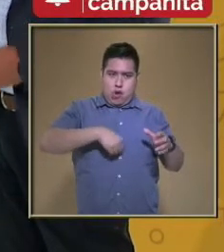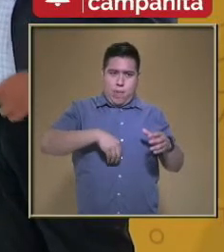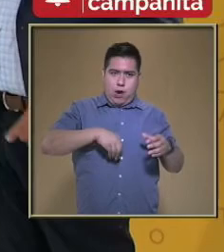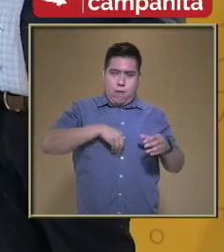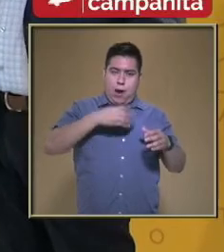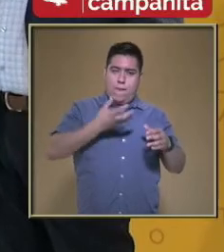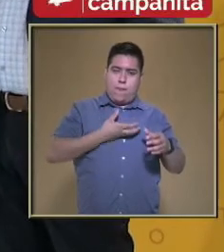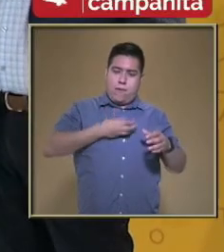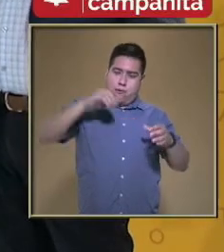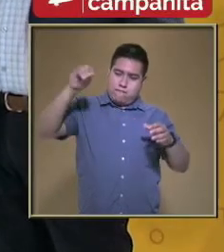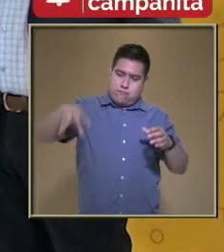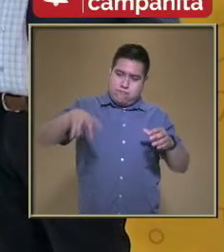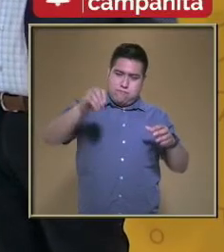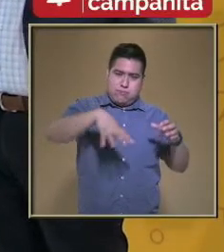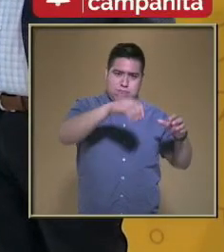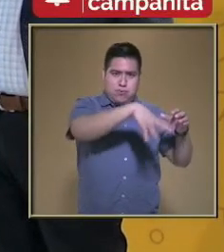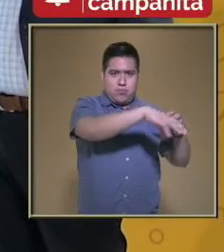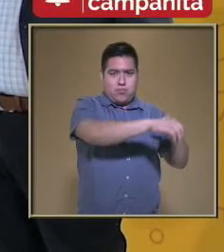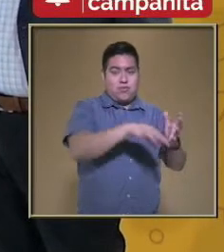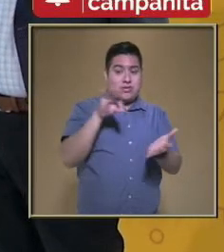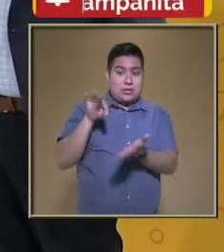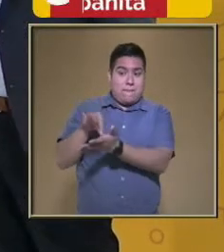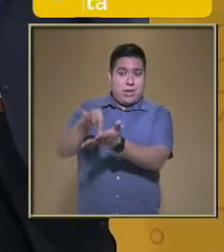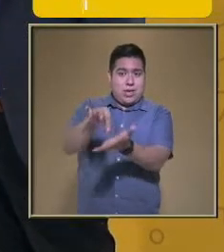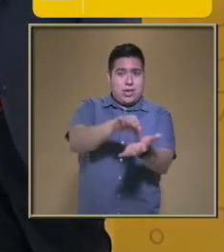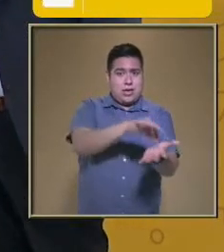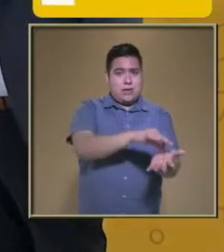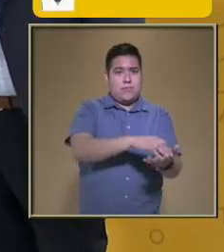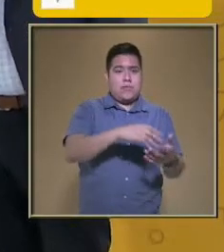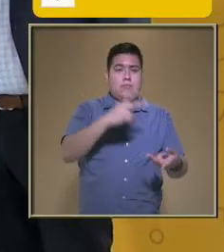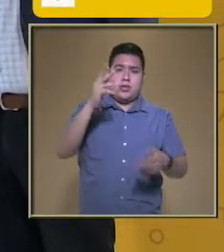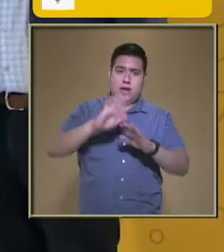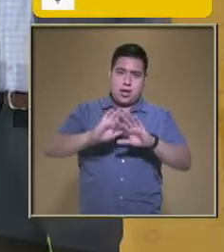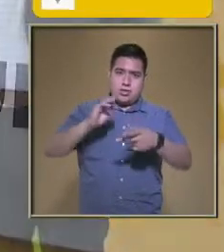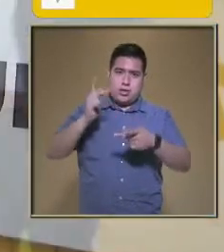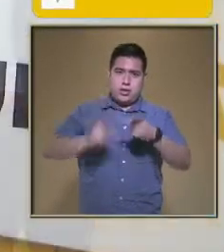Vamos a dejar Hasta aquí Por el momento Vamos a un corte Y regresamos